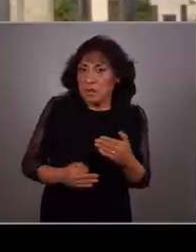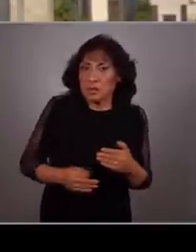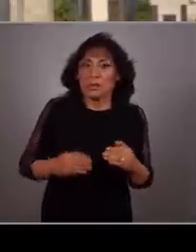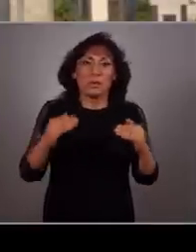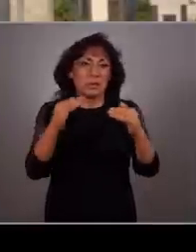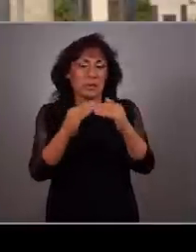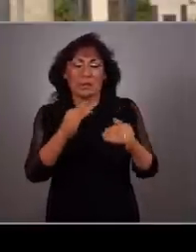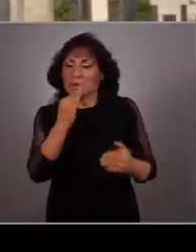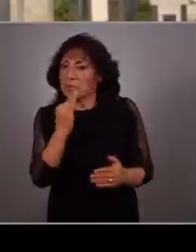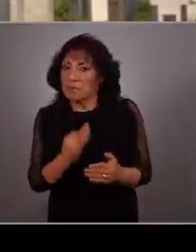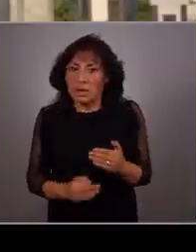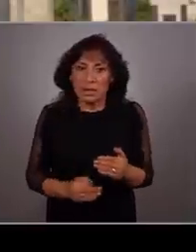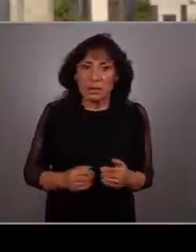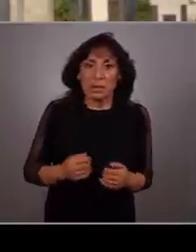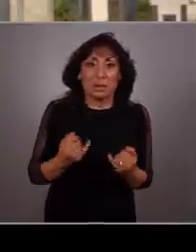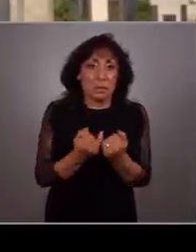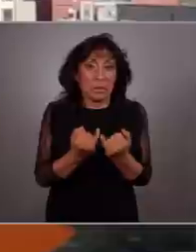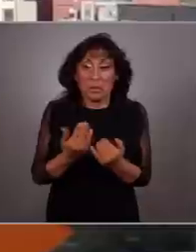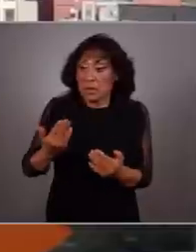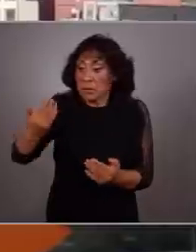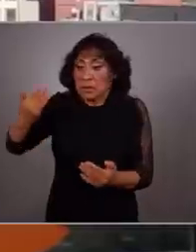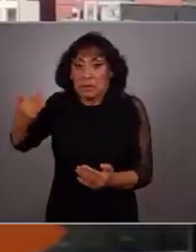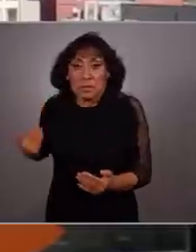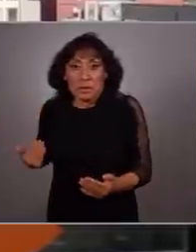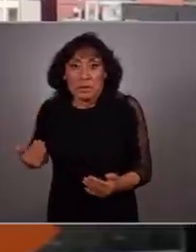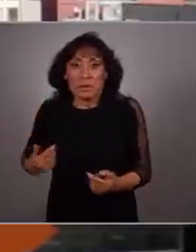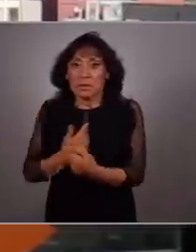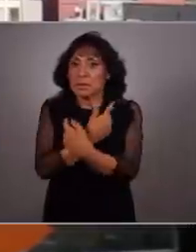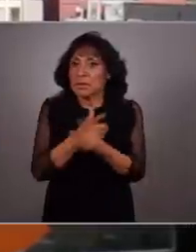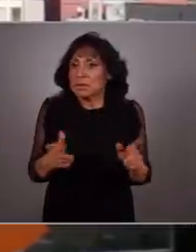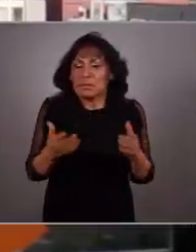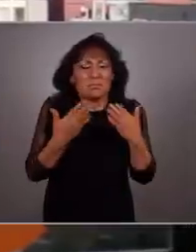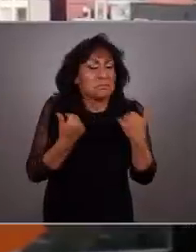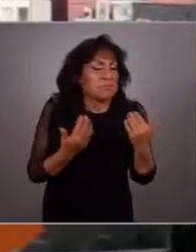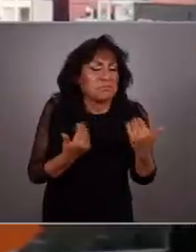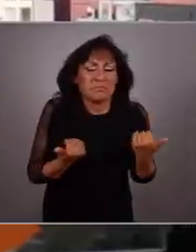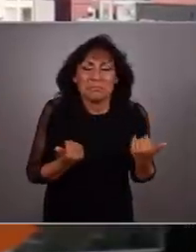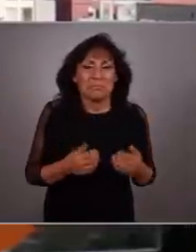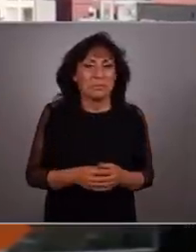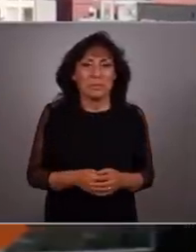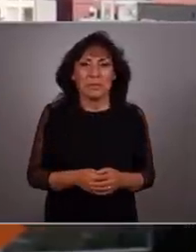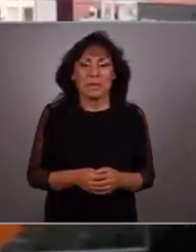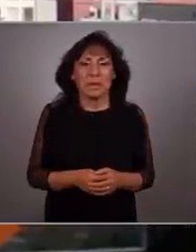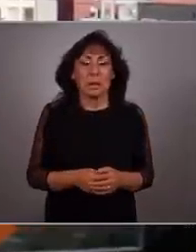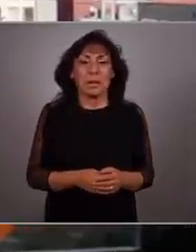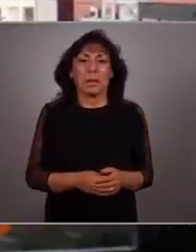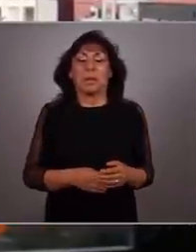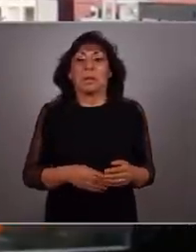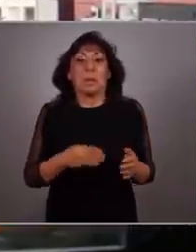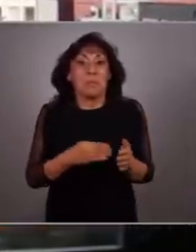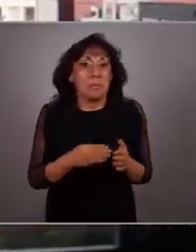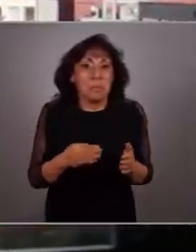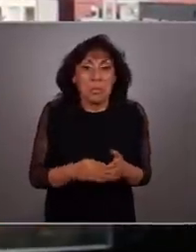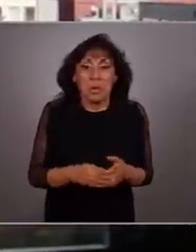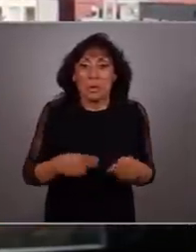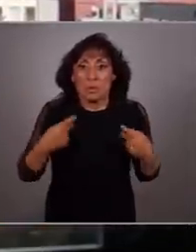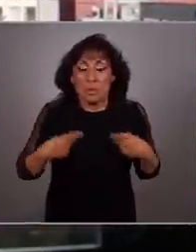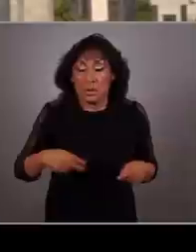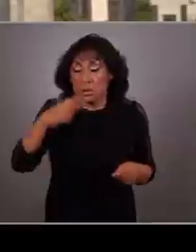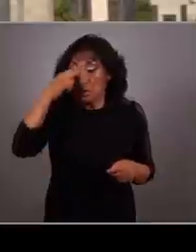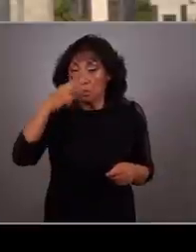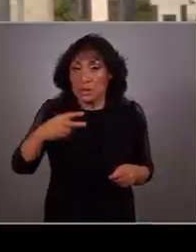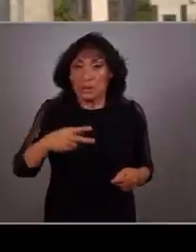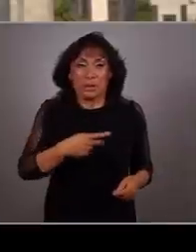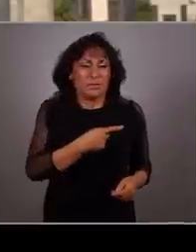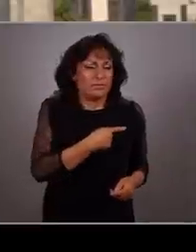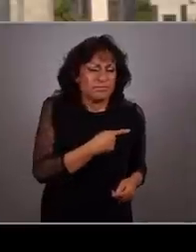desigualdad del pasado sean la regla del presente, no seremos libres. Porque mientras millones de mexicanas y mexicanos